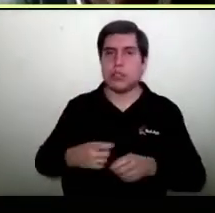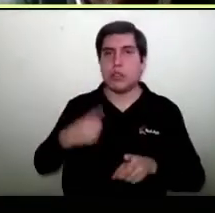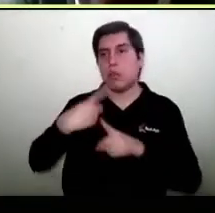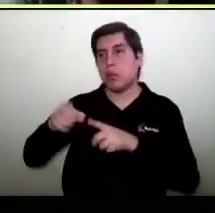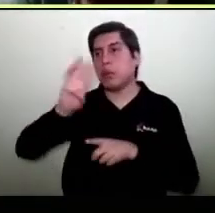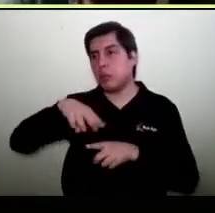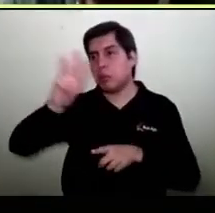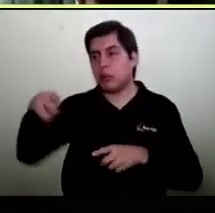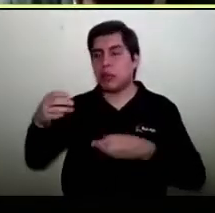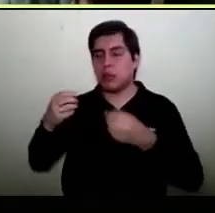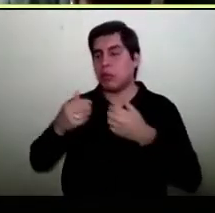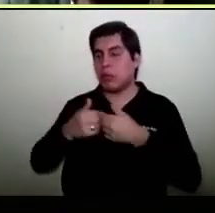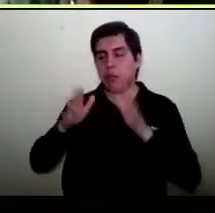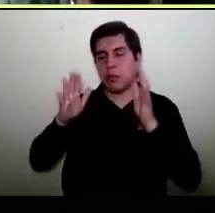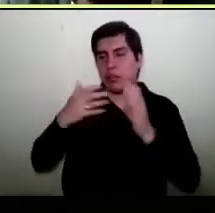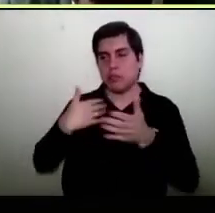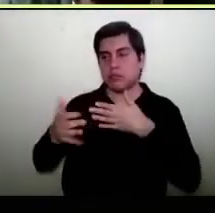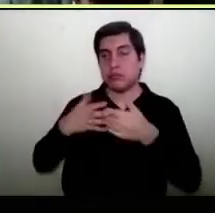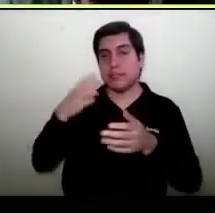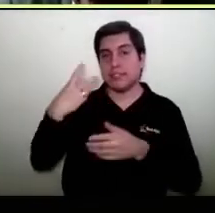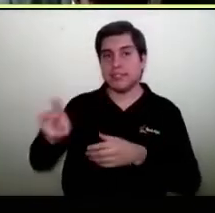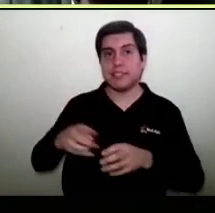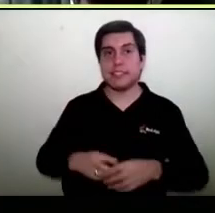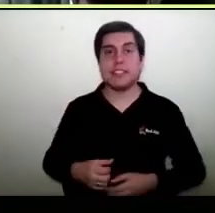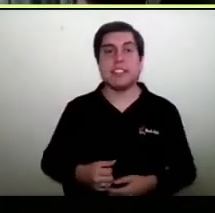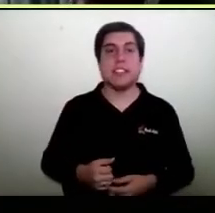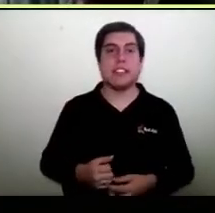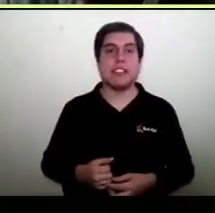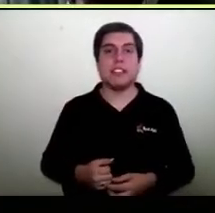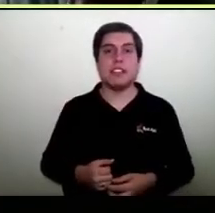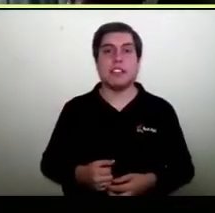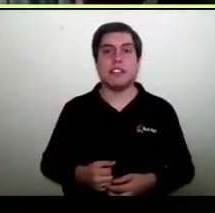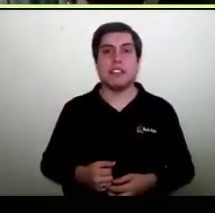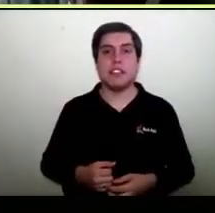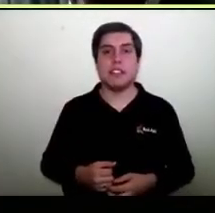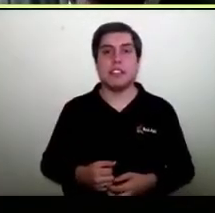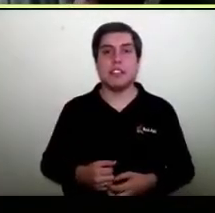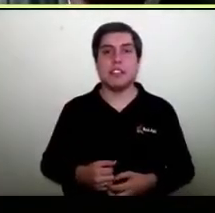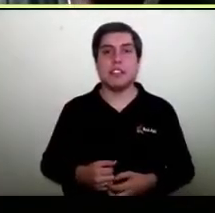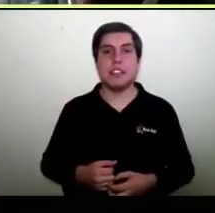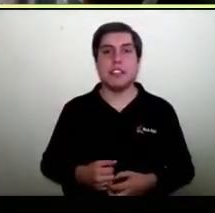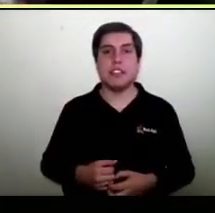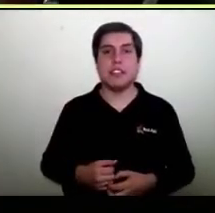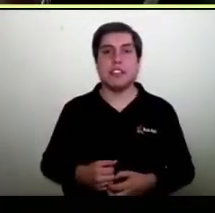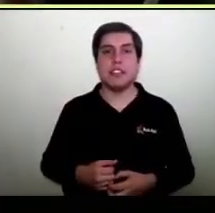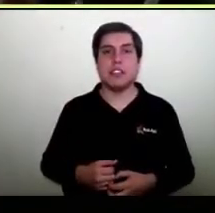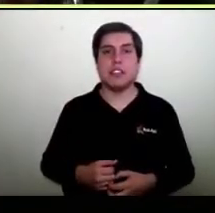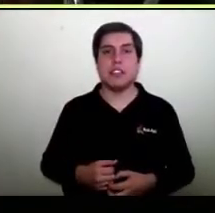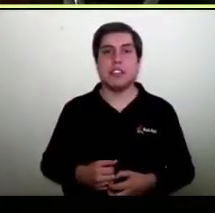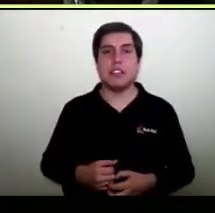Marketplace o en cualquier mall virtual ¿cuál es el costo de botón de pago por Transpac?